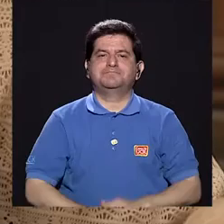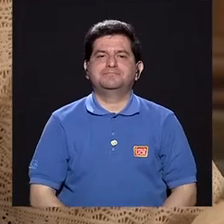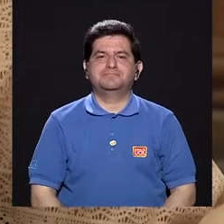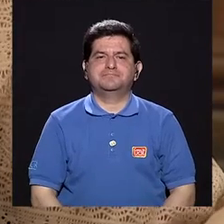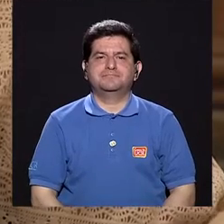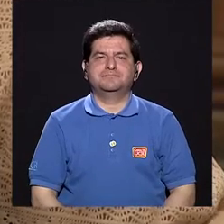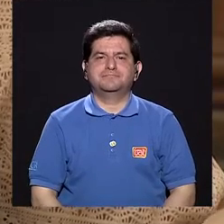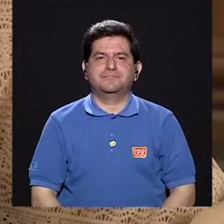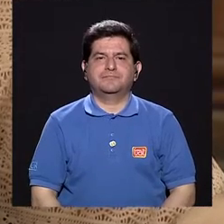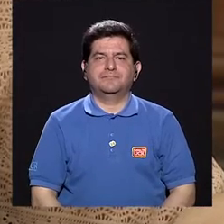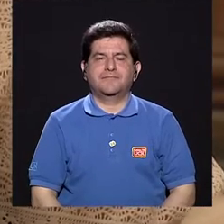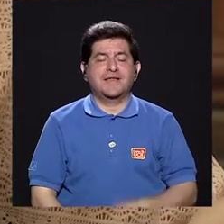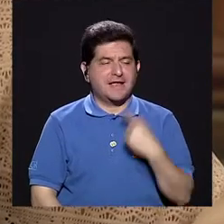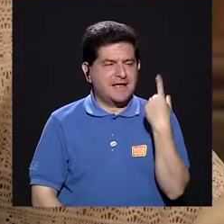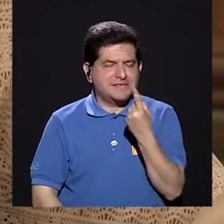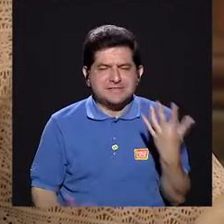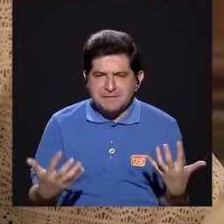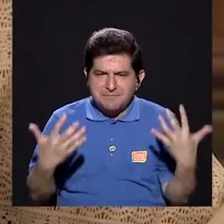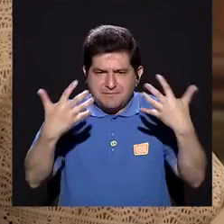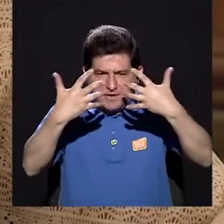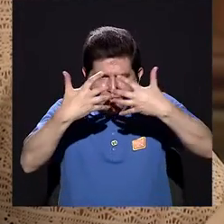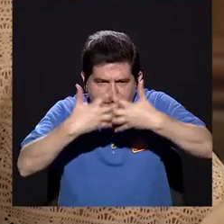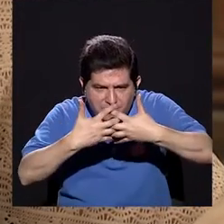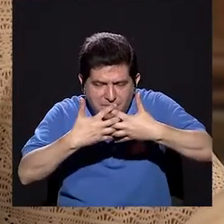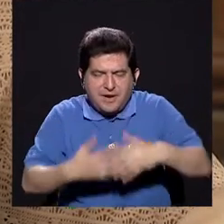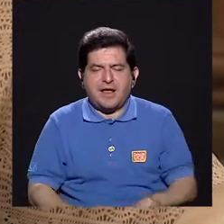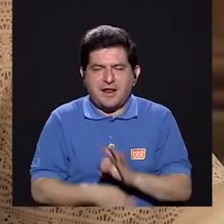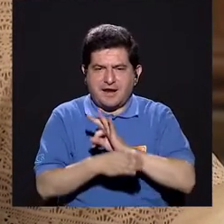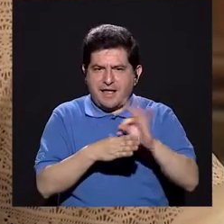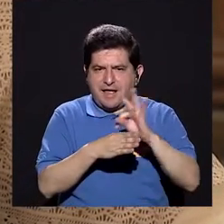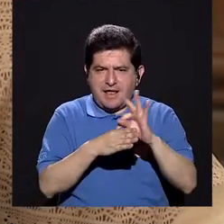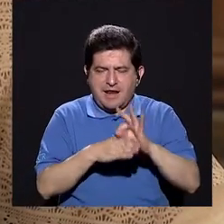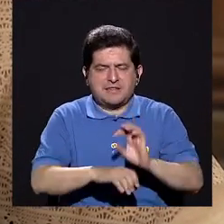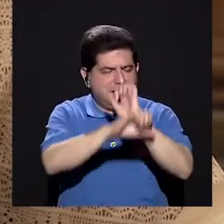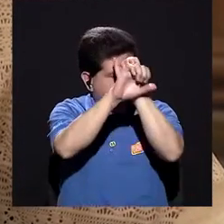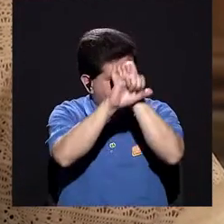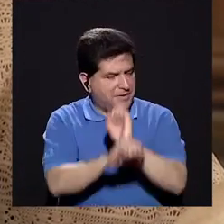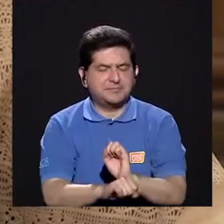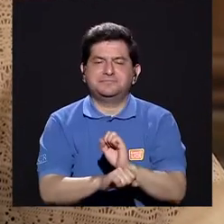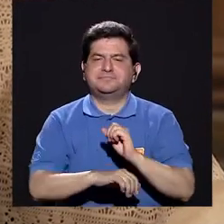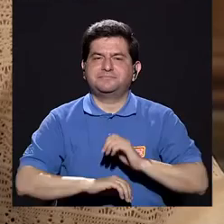Va a estar complementando la terapia tradicional.